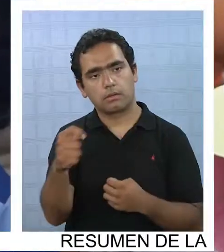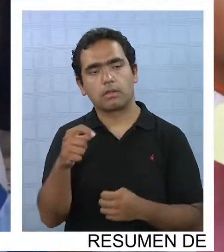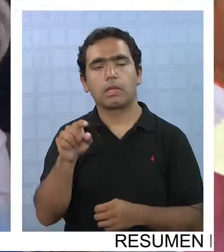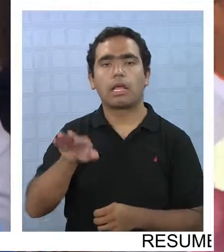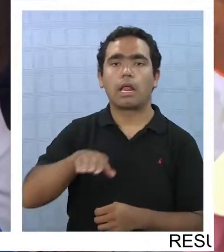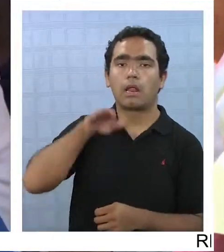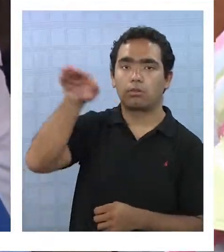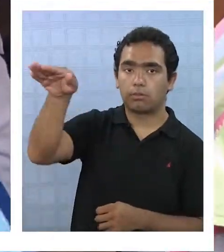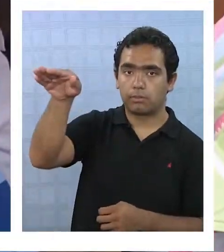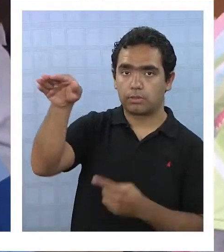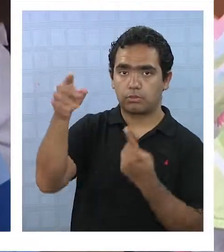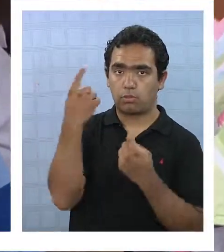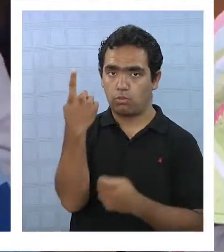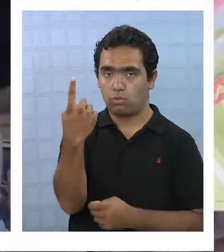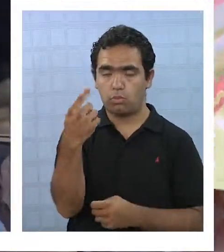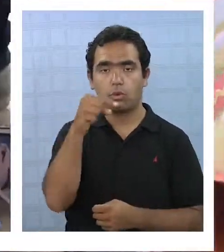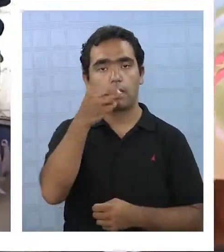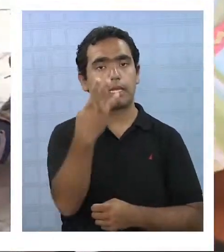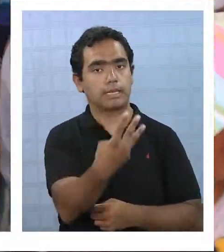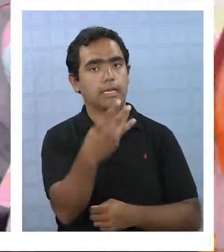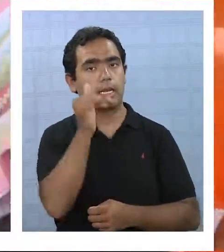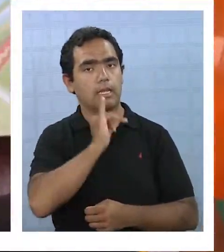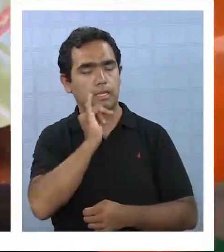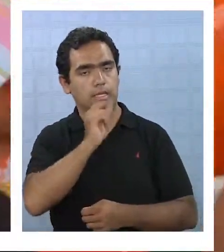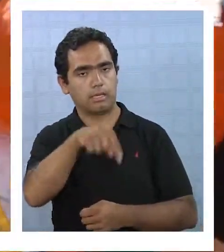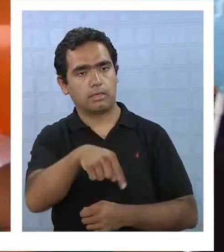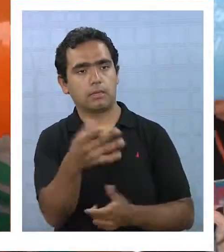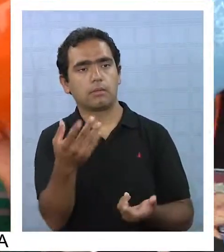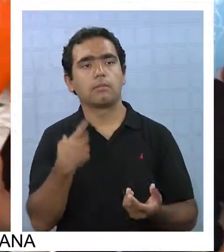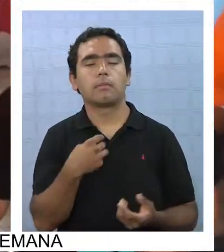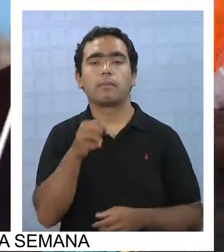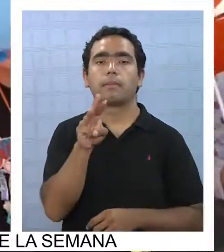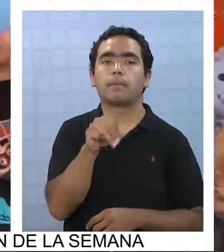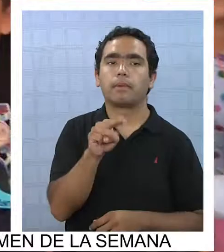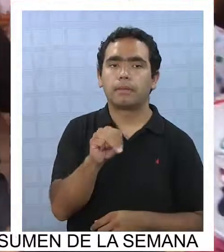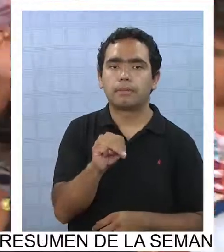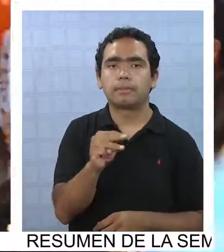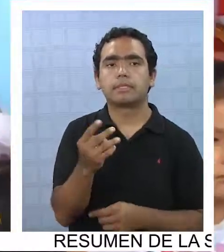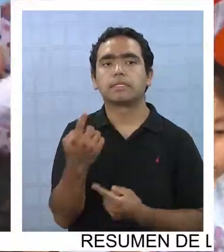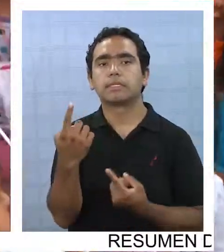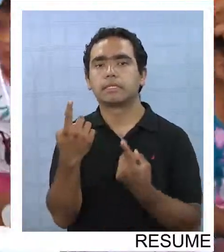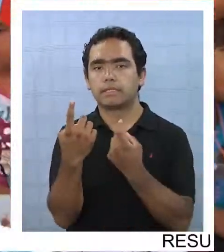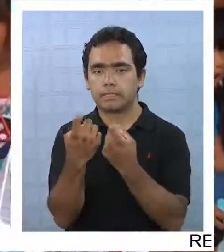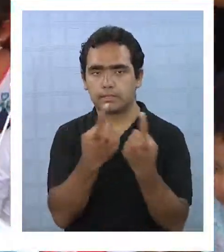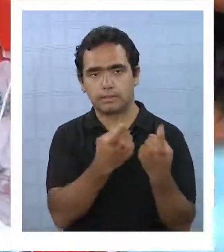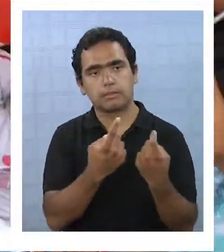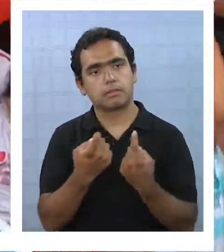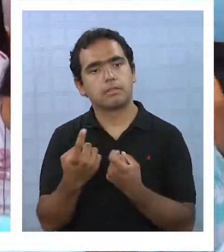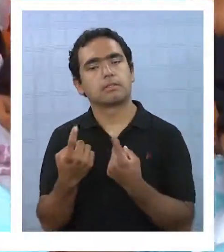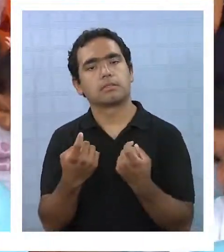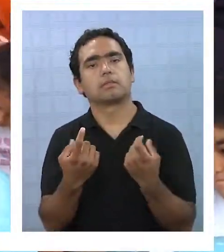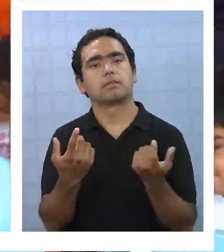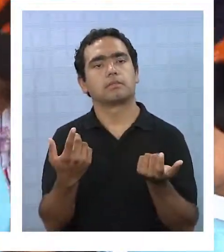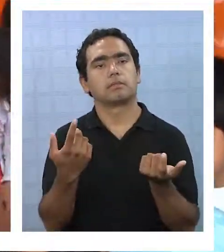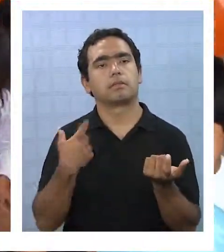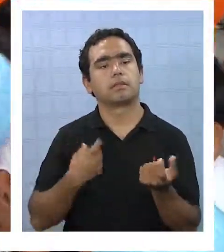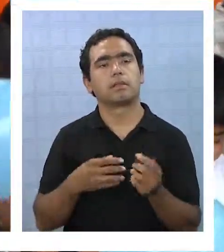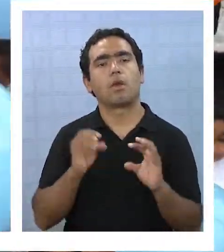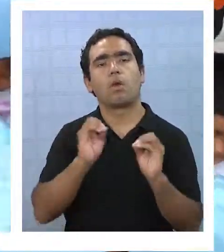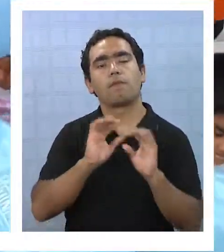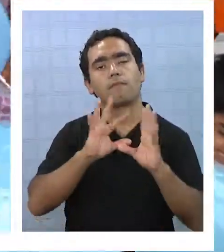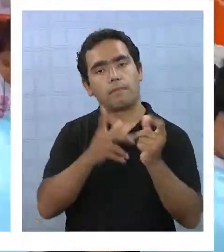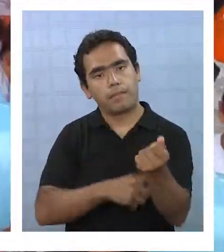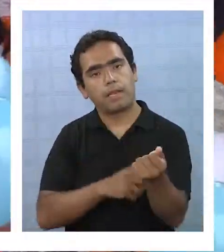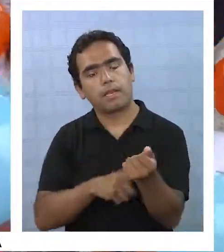uno en altos pisos y tres en Iquique, para aquellas madres que necesitan o aquellas familias que